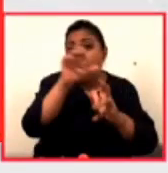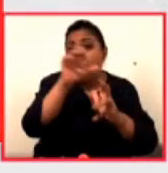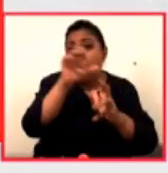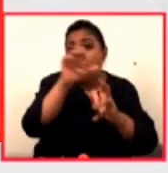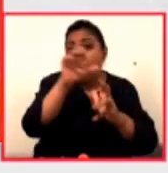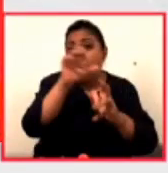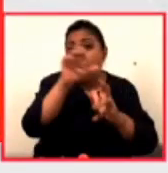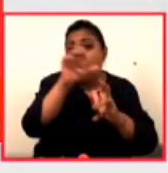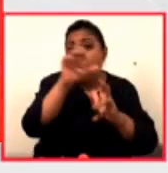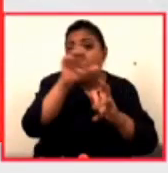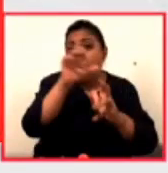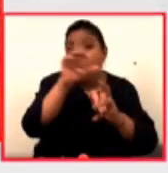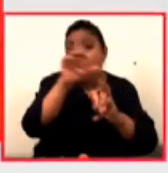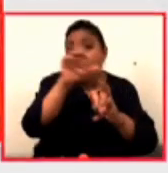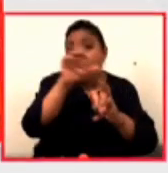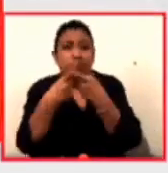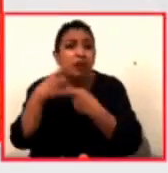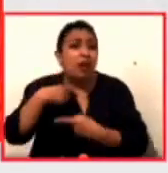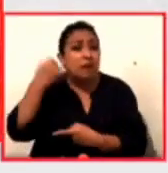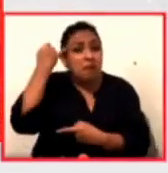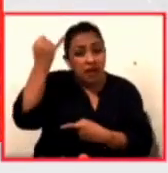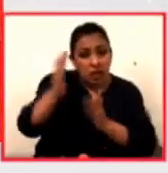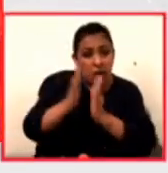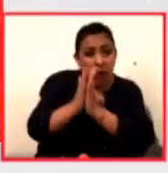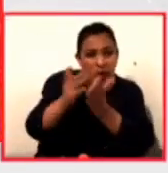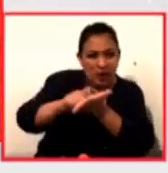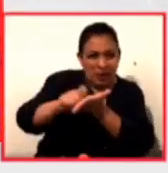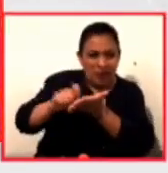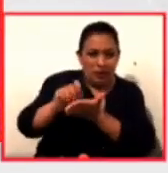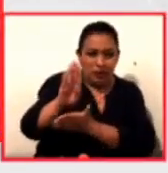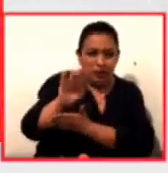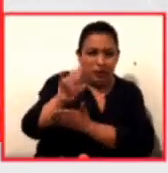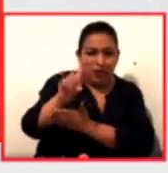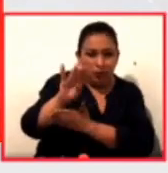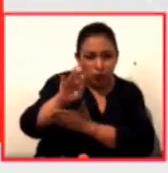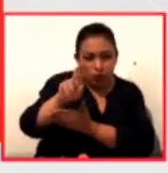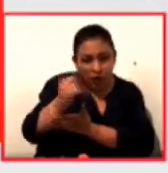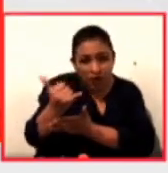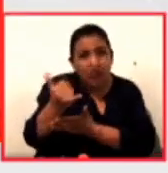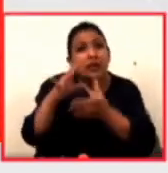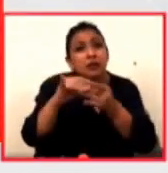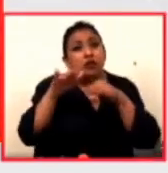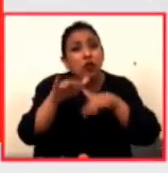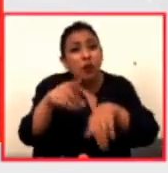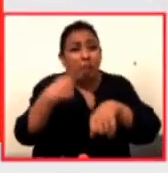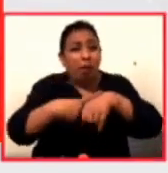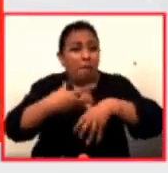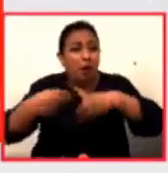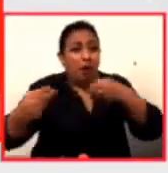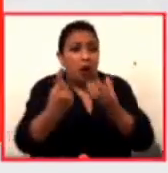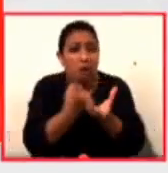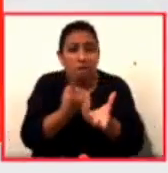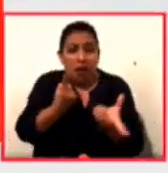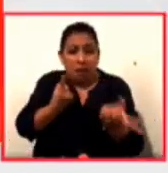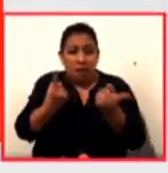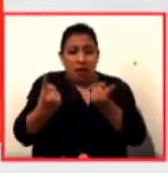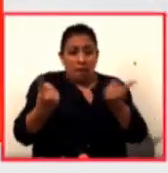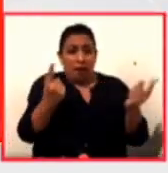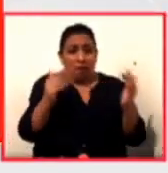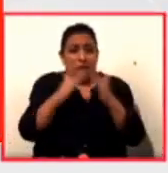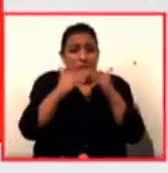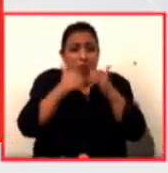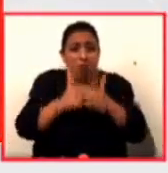distópicas que Bradbury imaginó en sus novelas, donde habló sobre pandemias y distanciamiento social. Nos pareció